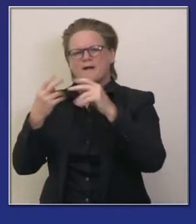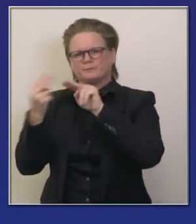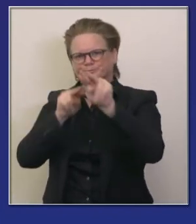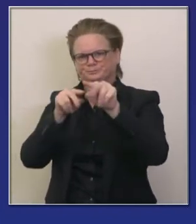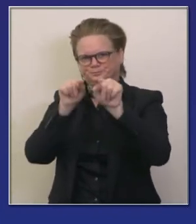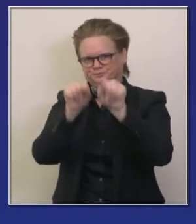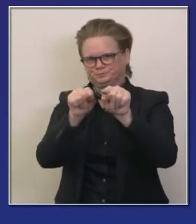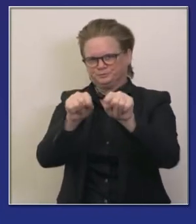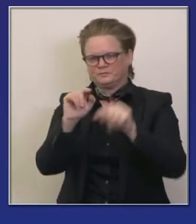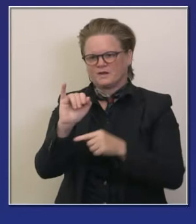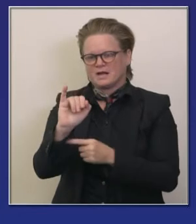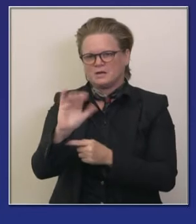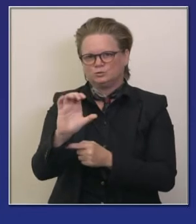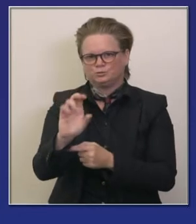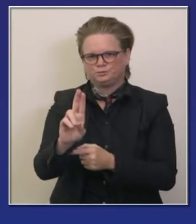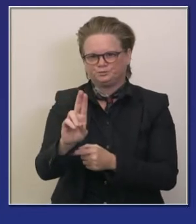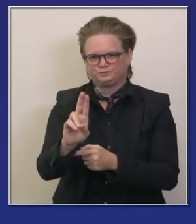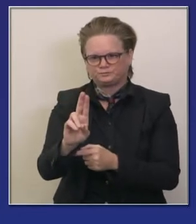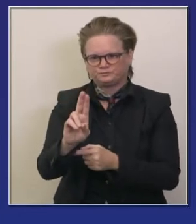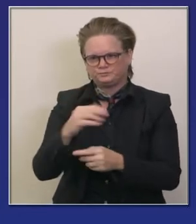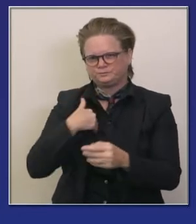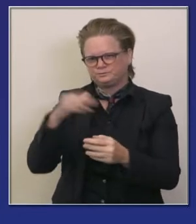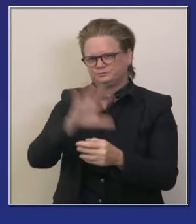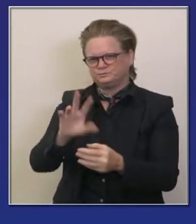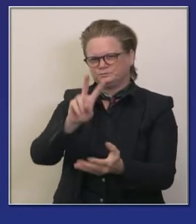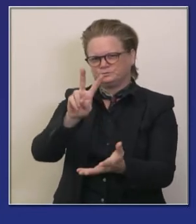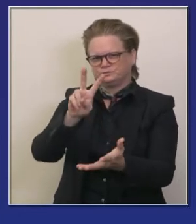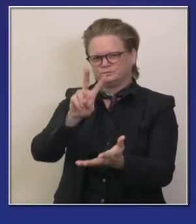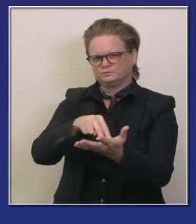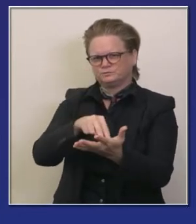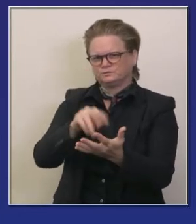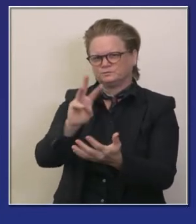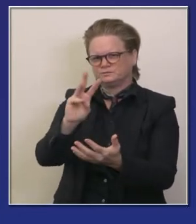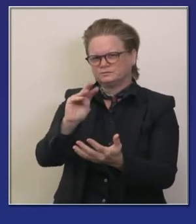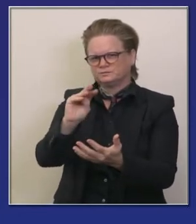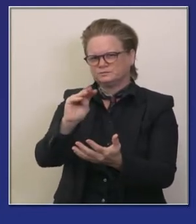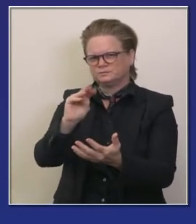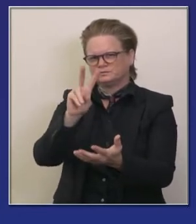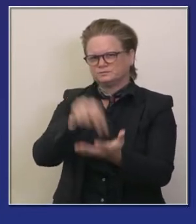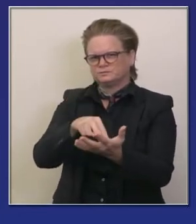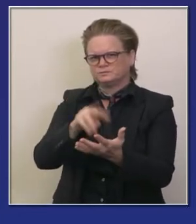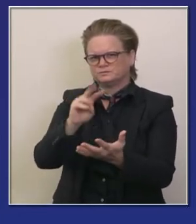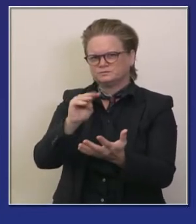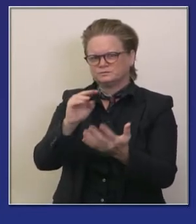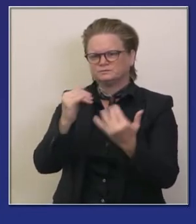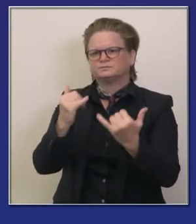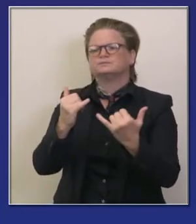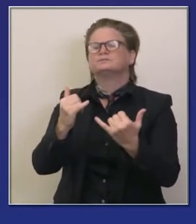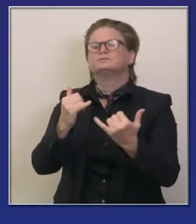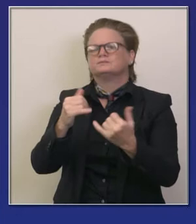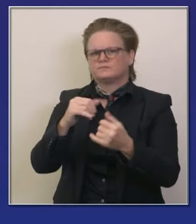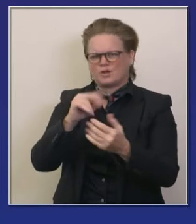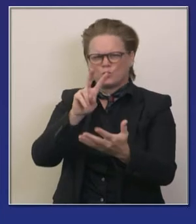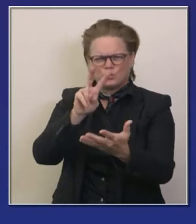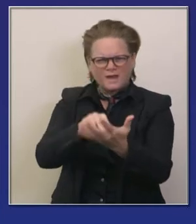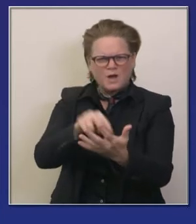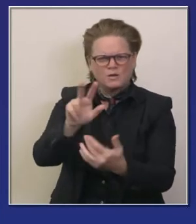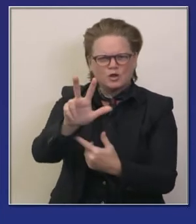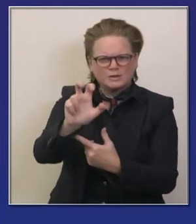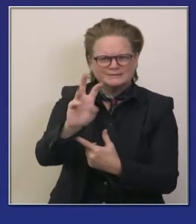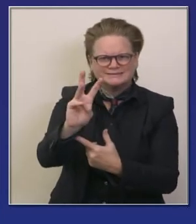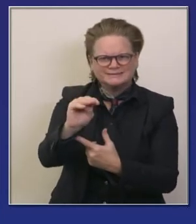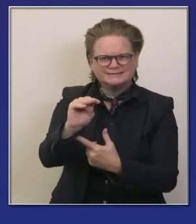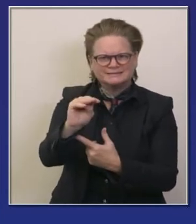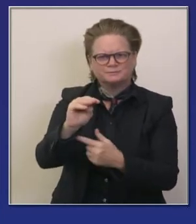de cuidados intensivos en el estado estamos a estábamos a casi mil cuatrocientos hace dos semanas han sido admitidos